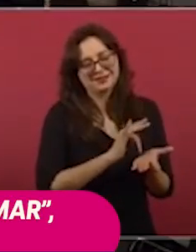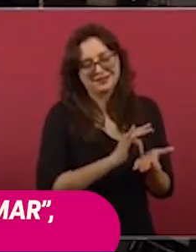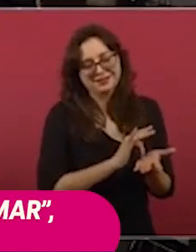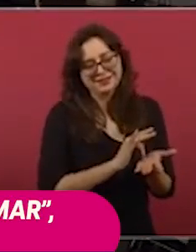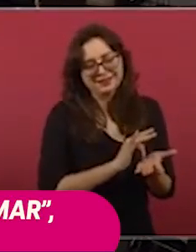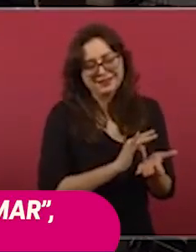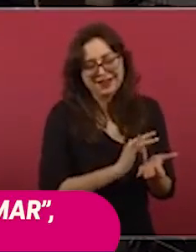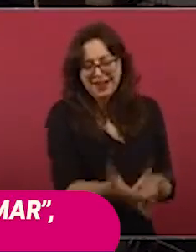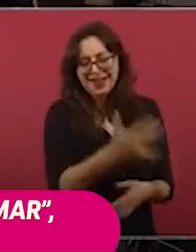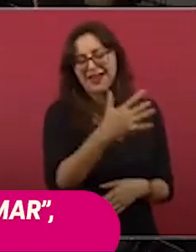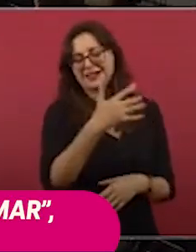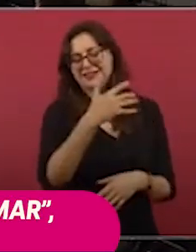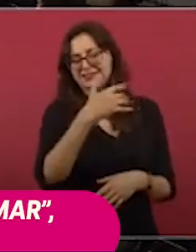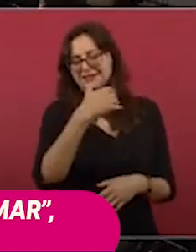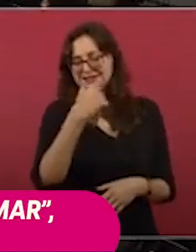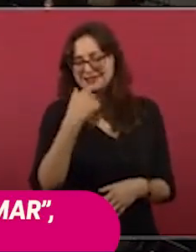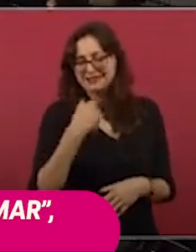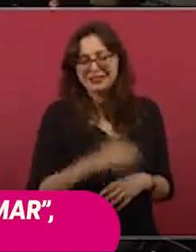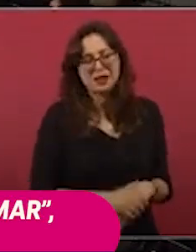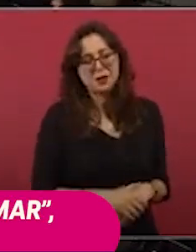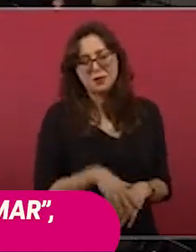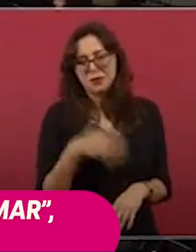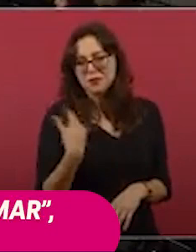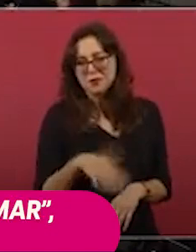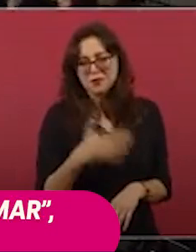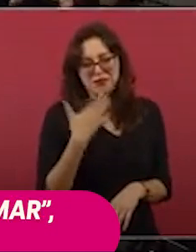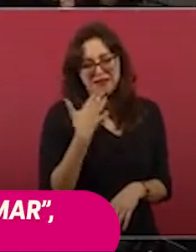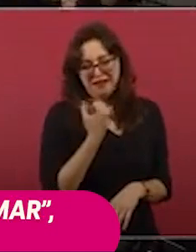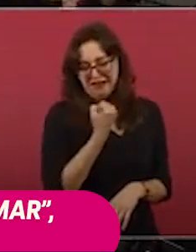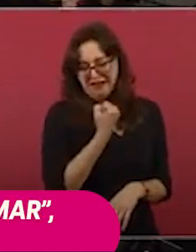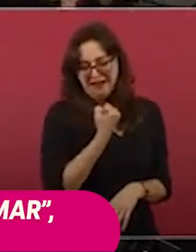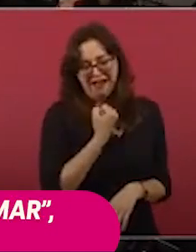te sobrejigaste.